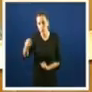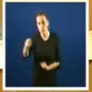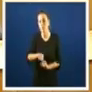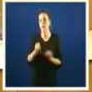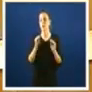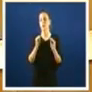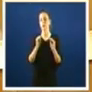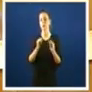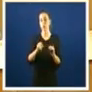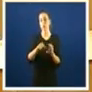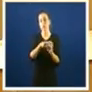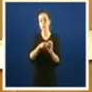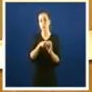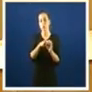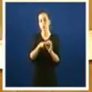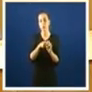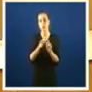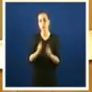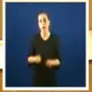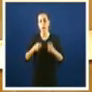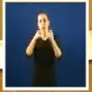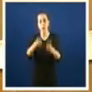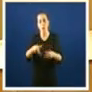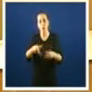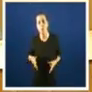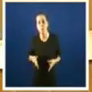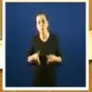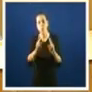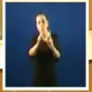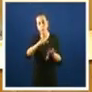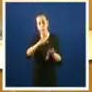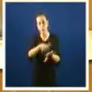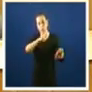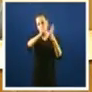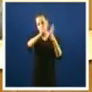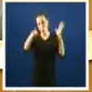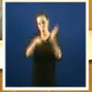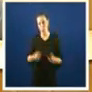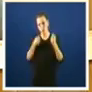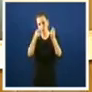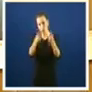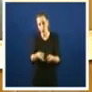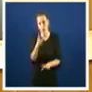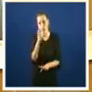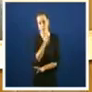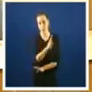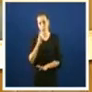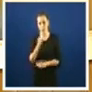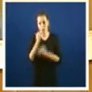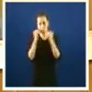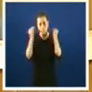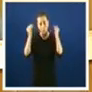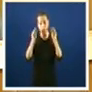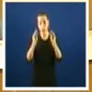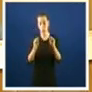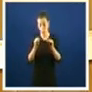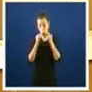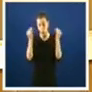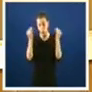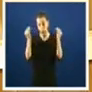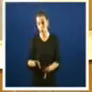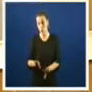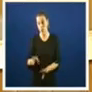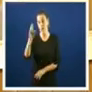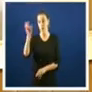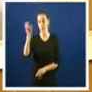que lle deu sempre A impunidade da malloría absoluta do Partido Popular E o historial do señor Rogelio Martínez